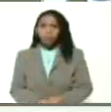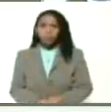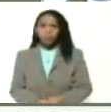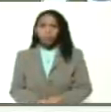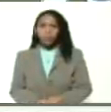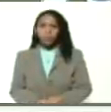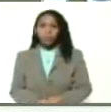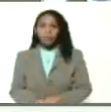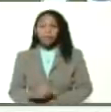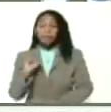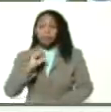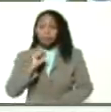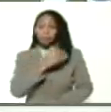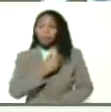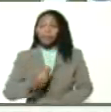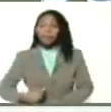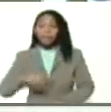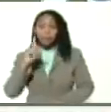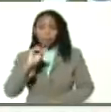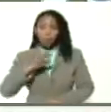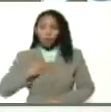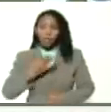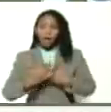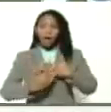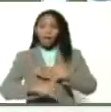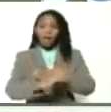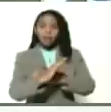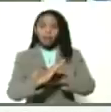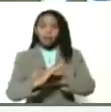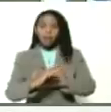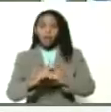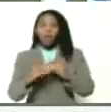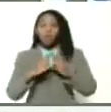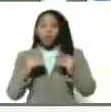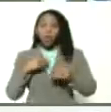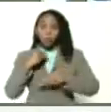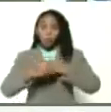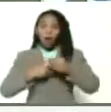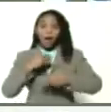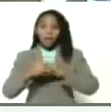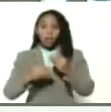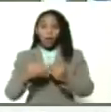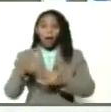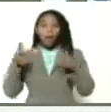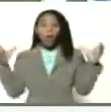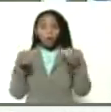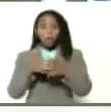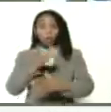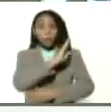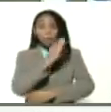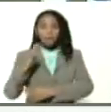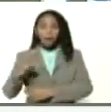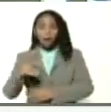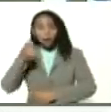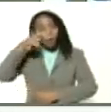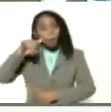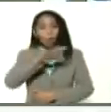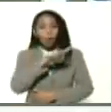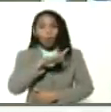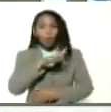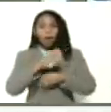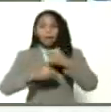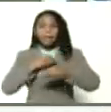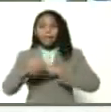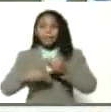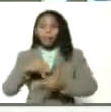Sí, presidente, pudieron también darle un avance de todo lo que hemos hecho durante el Congreso Bicentenario de los Pueblos. Creamos